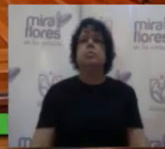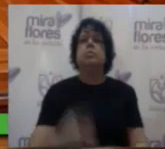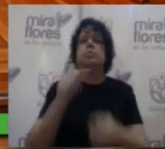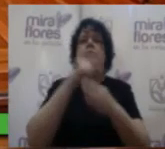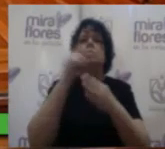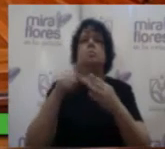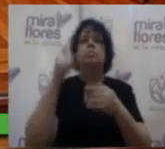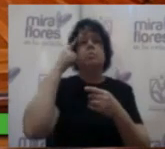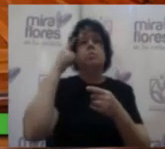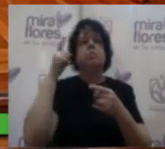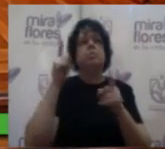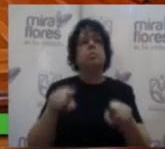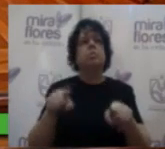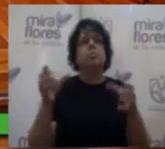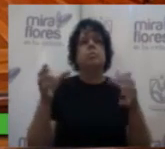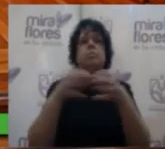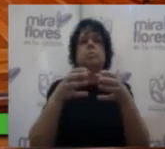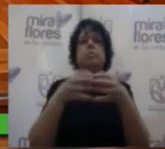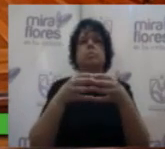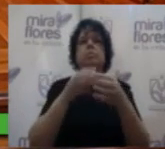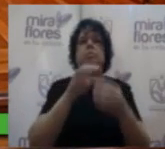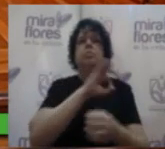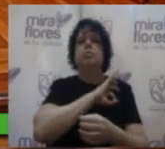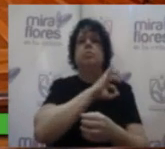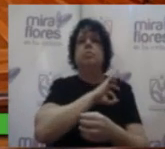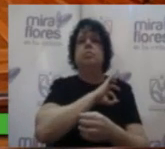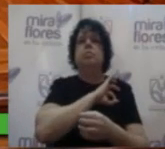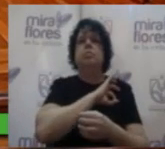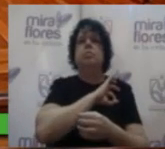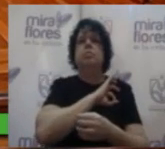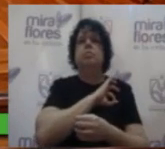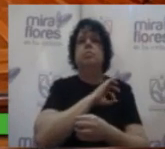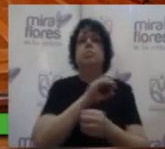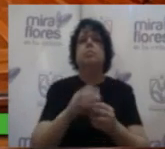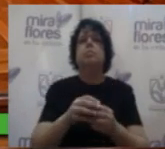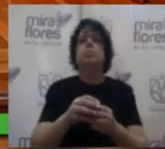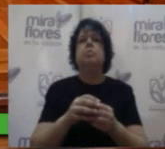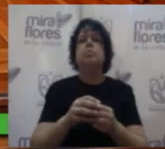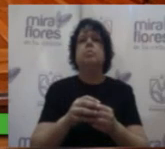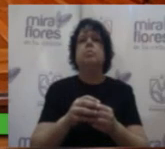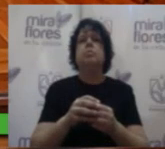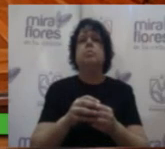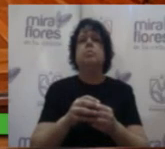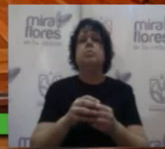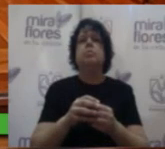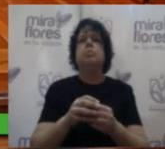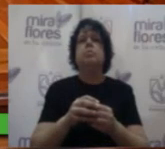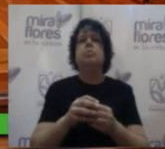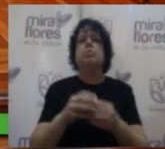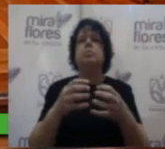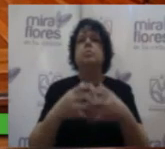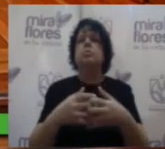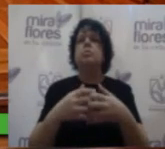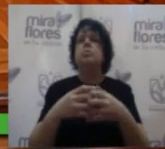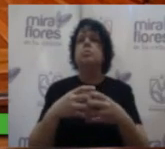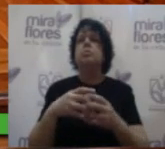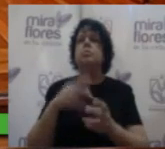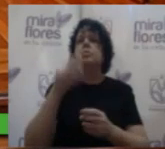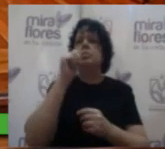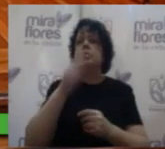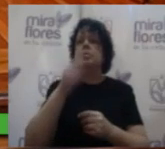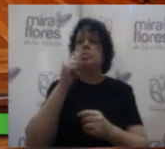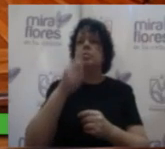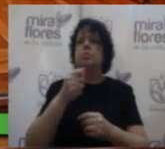Proyecto de acuerdo de Consejo que otorga la Medalla Cívica Municipal de Miraflores en el grado de Entidad Vecino Destacado Categoría